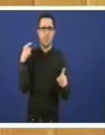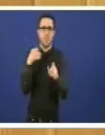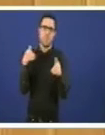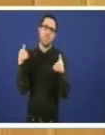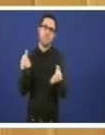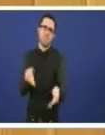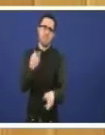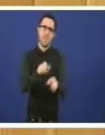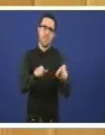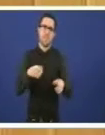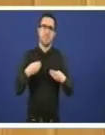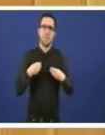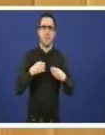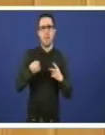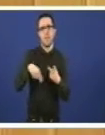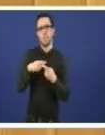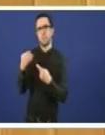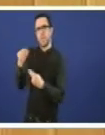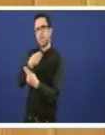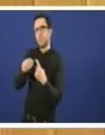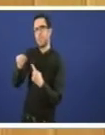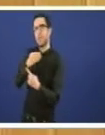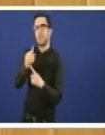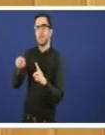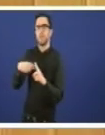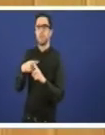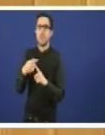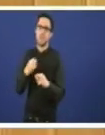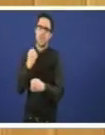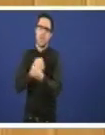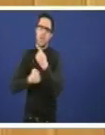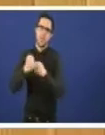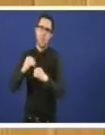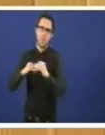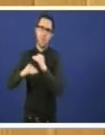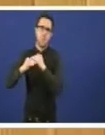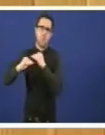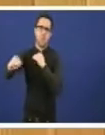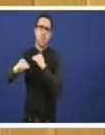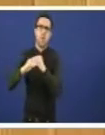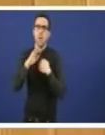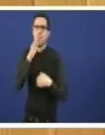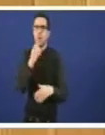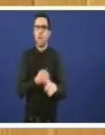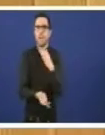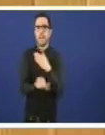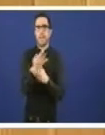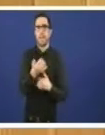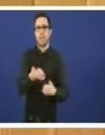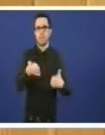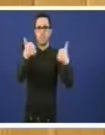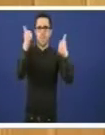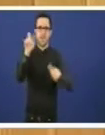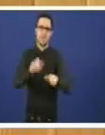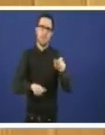sino tamén máis sustentável desde o punto de vista económico, porque se xeran moito máis postos de traballo defendendo un modelo